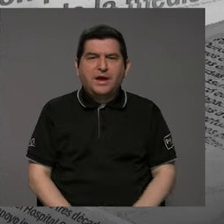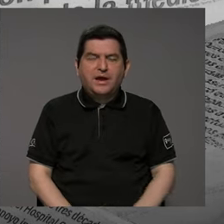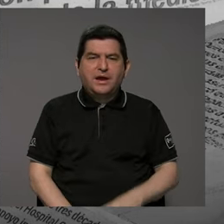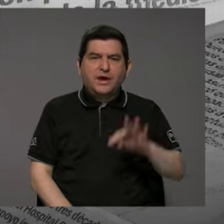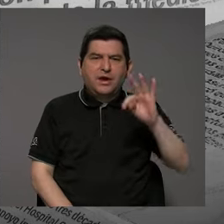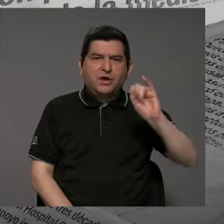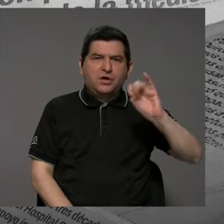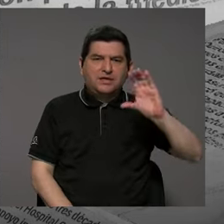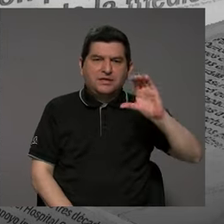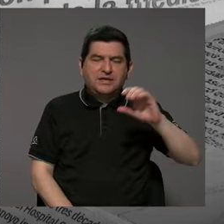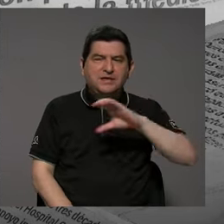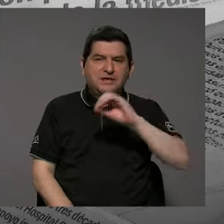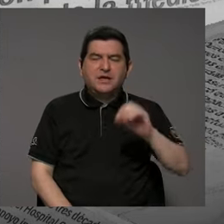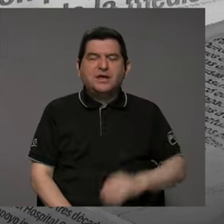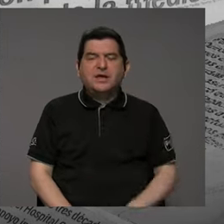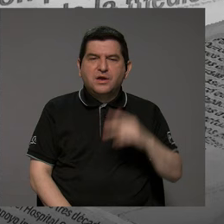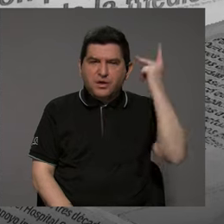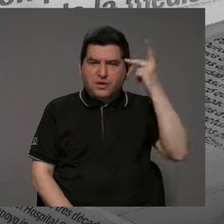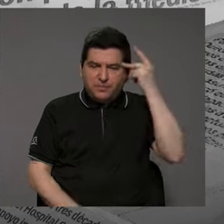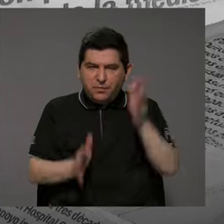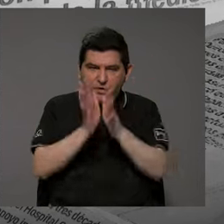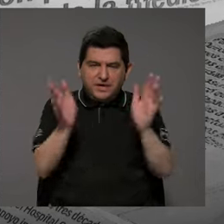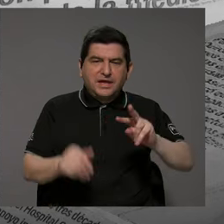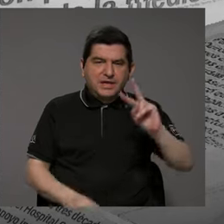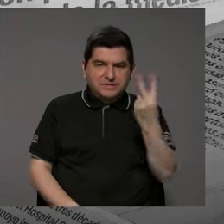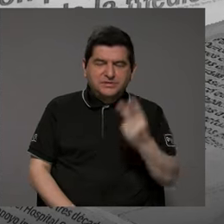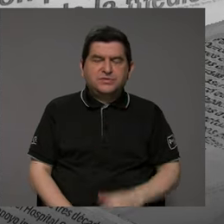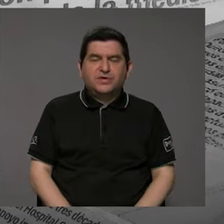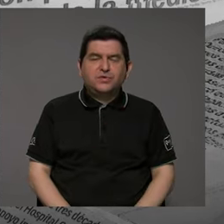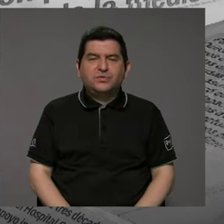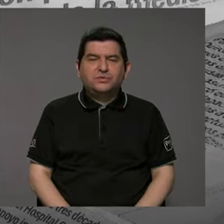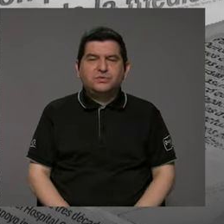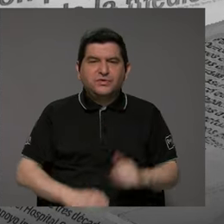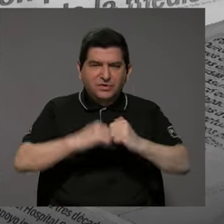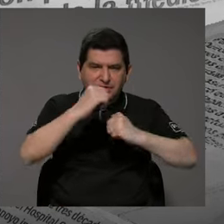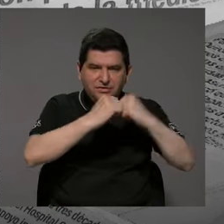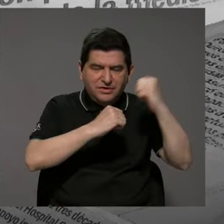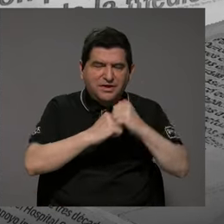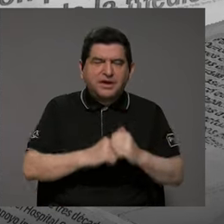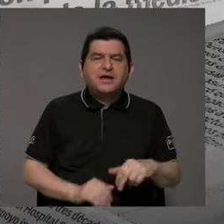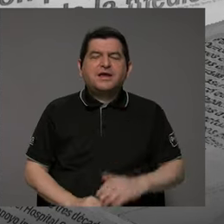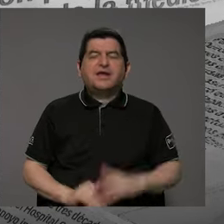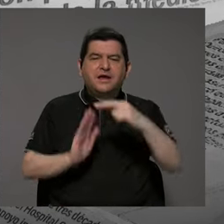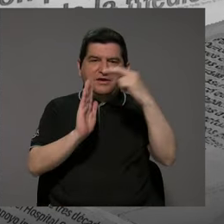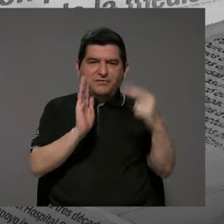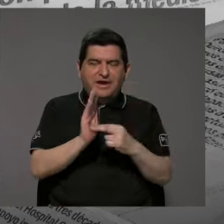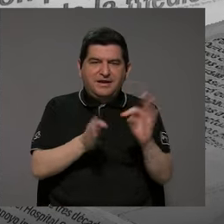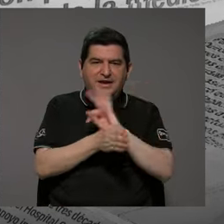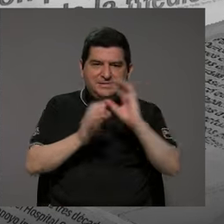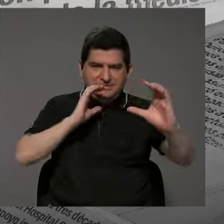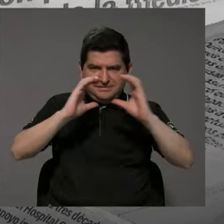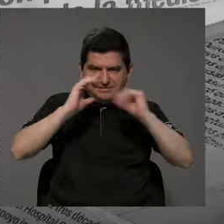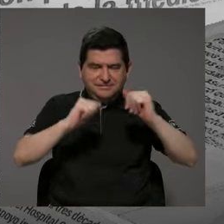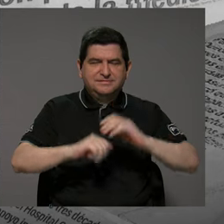TIC y políticas públicas, el segundo es infraestructura, regulación de las telecomunicaciones y